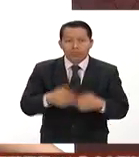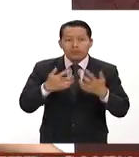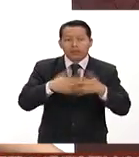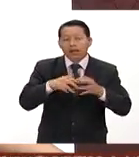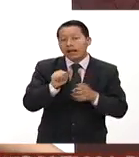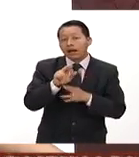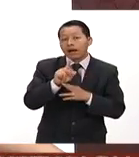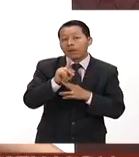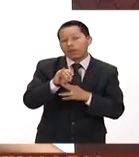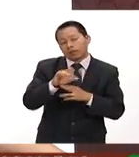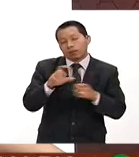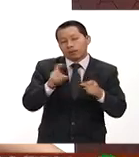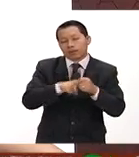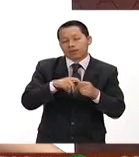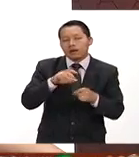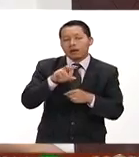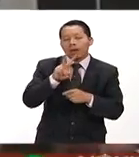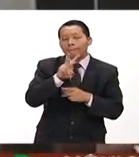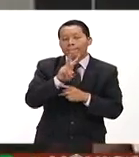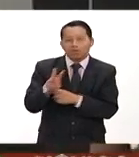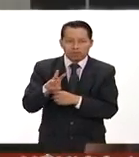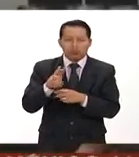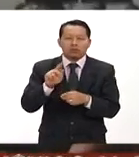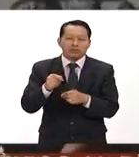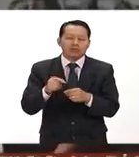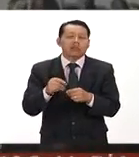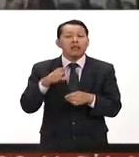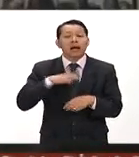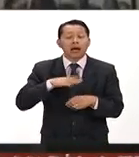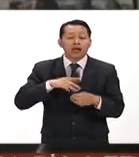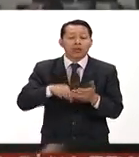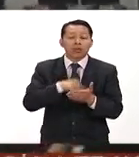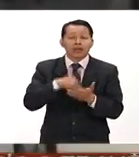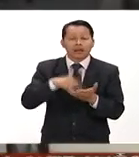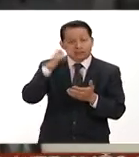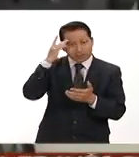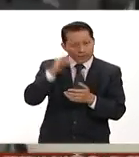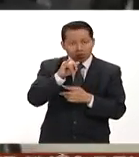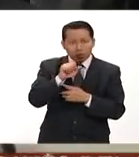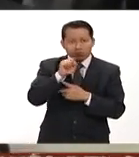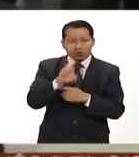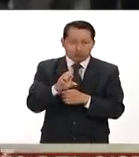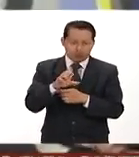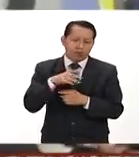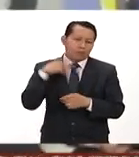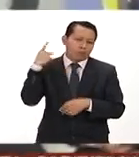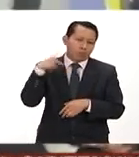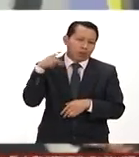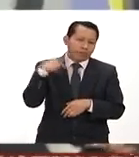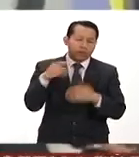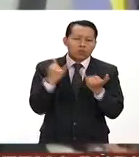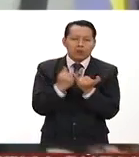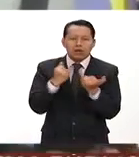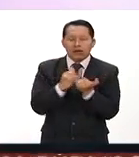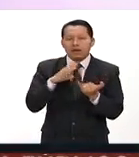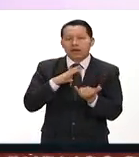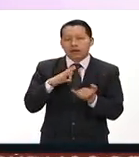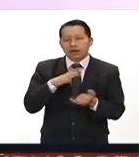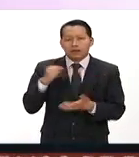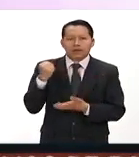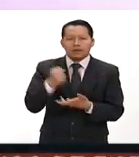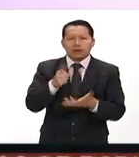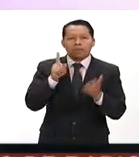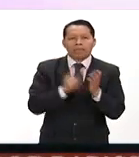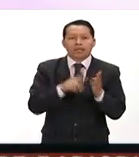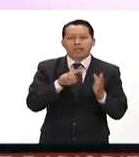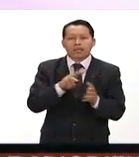Audi filial de Volkswagen inauguró su planta en San José Chiapa en Puebla El proyecto tuvo una inversión de 1